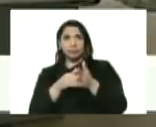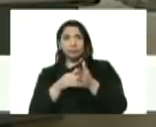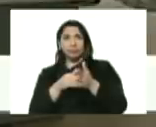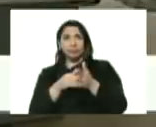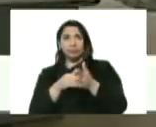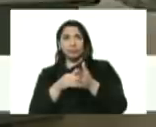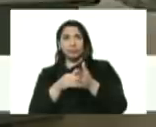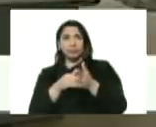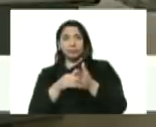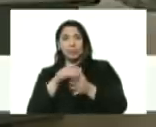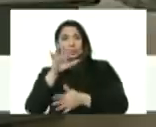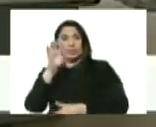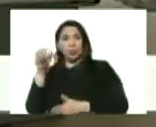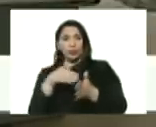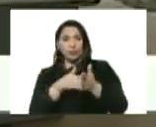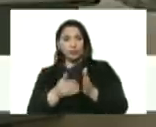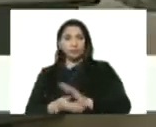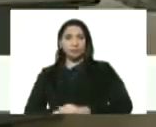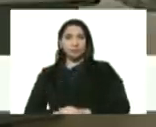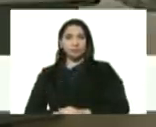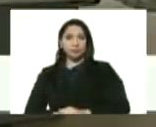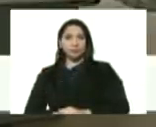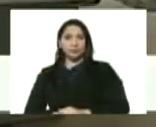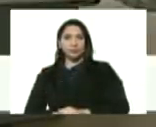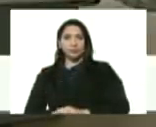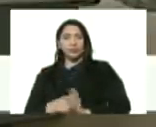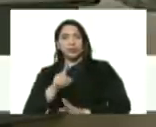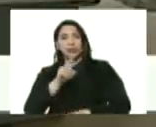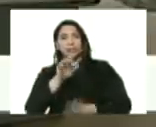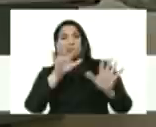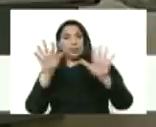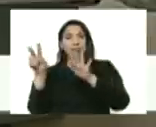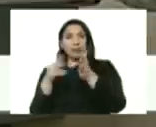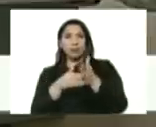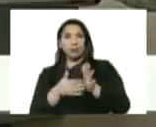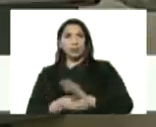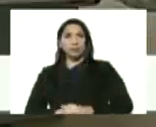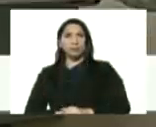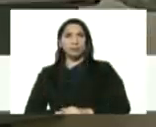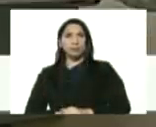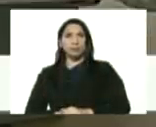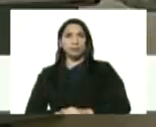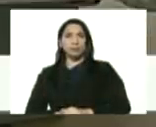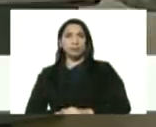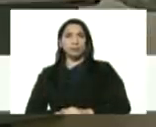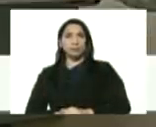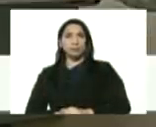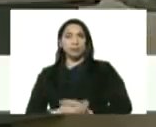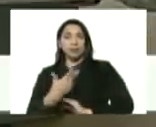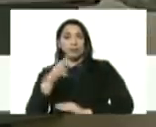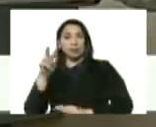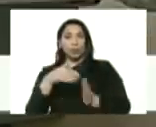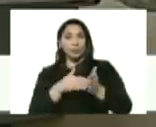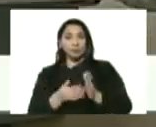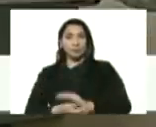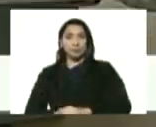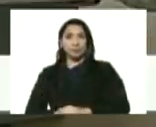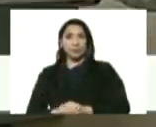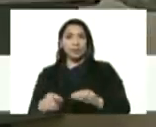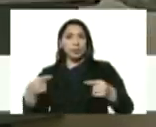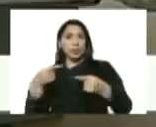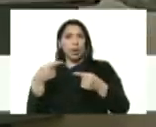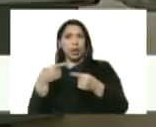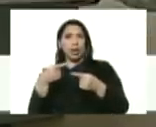50.000 117.000 32.000 igual